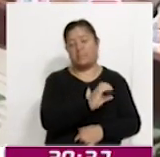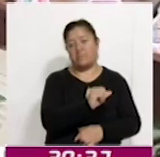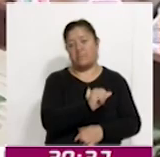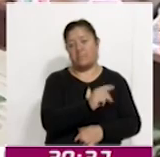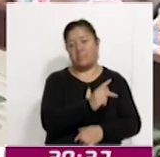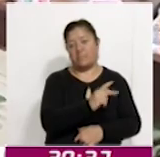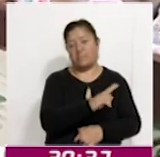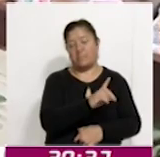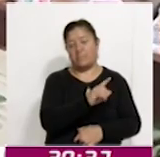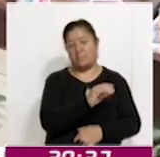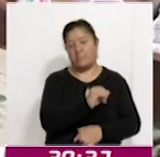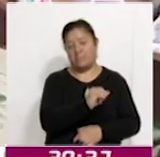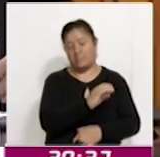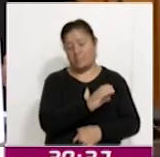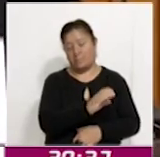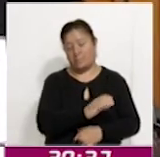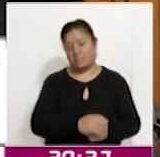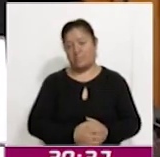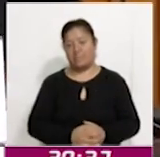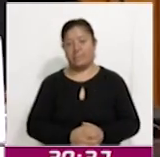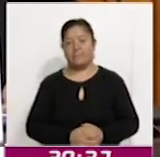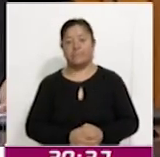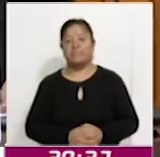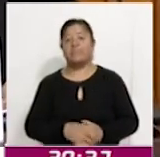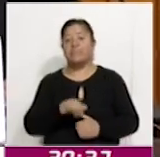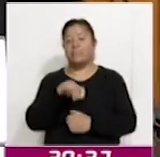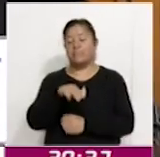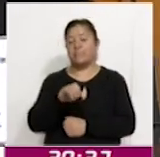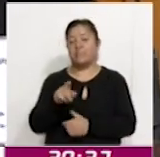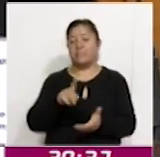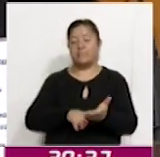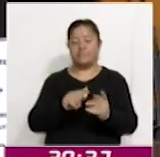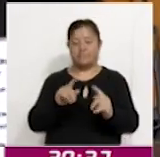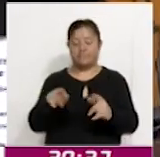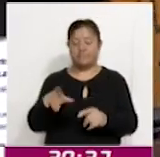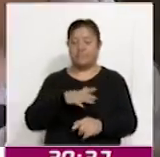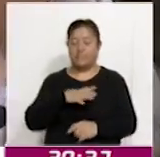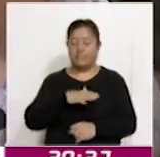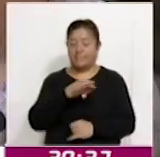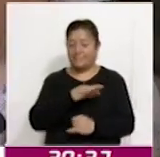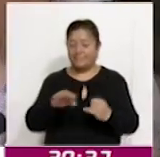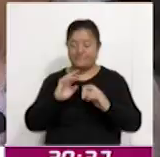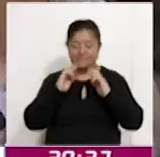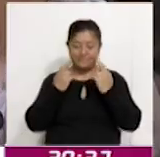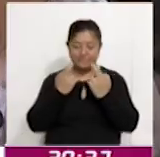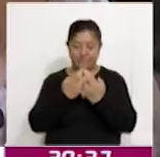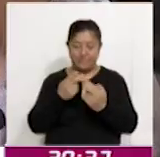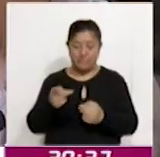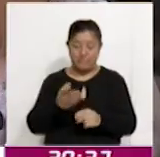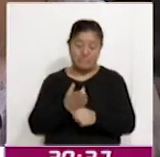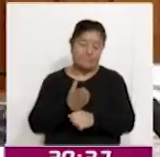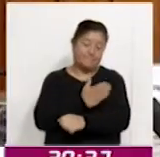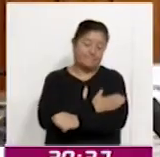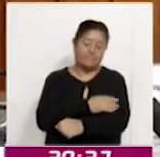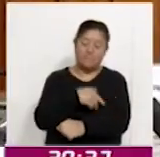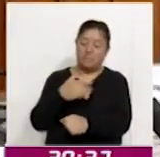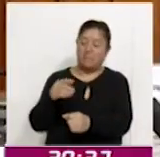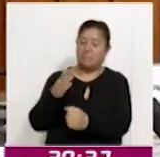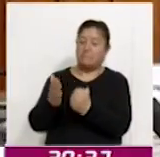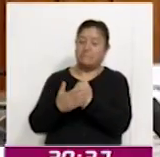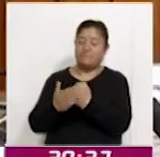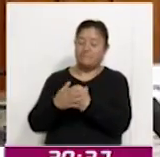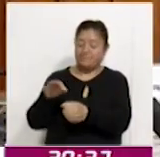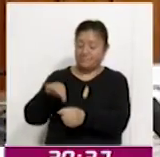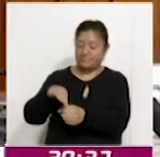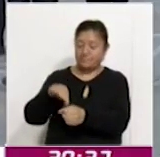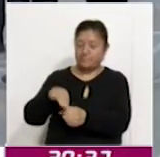El Consejo Local del Instituto Nacional Electoral, INE, en Tlaxcala, celebró su última sesión extraordinaria antes de la jornada electoral extraordinaria que